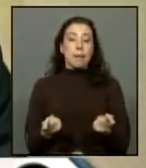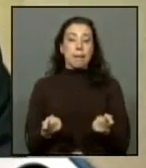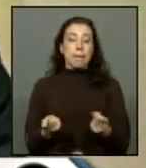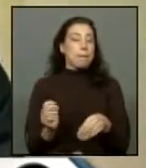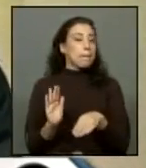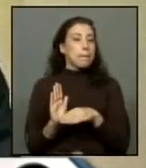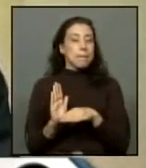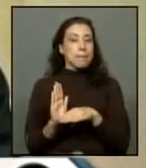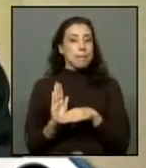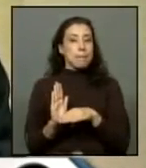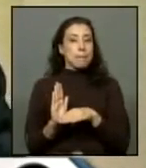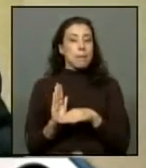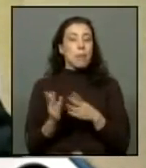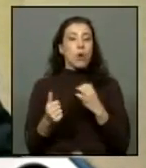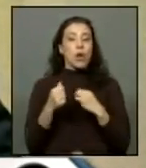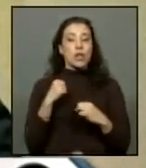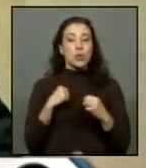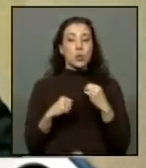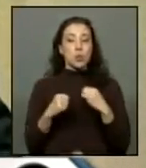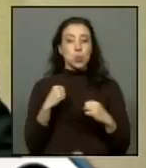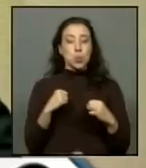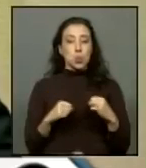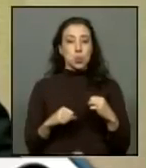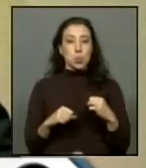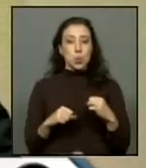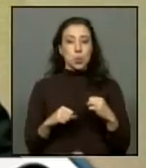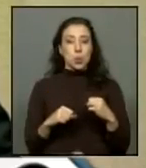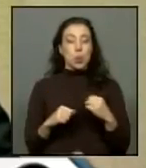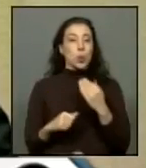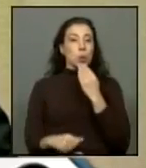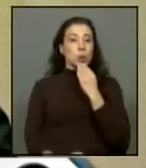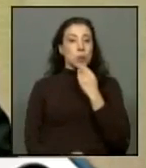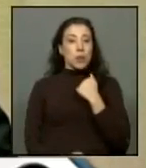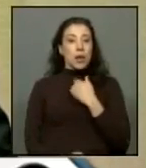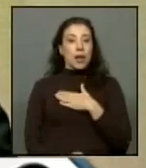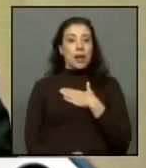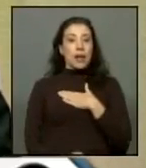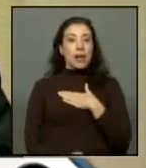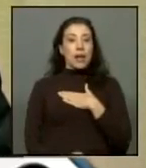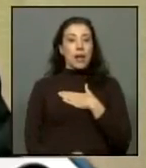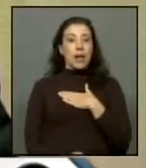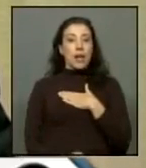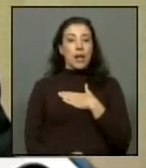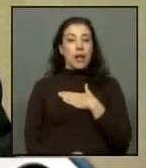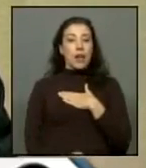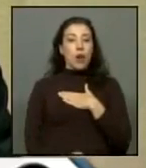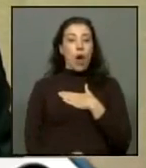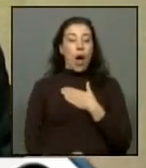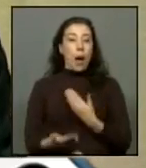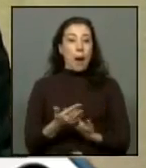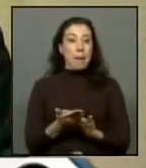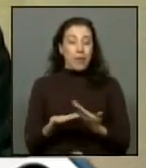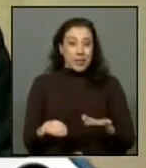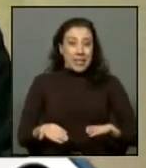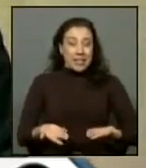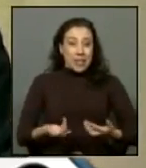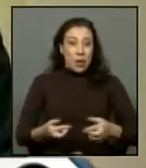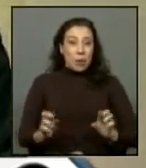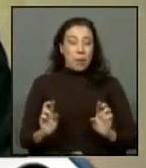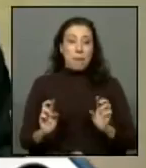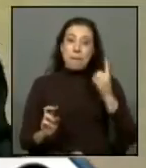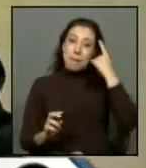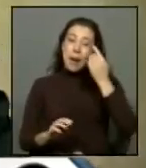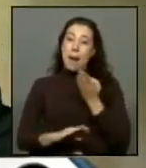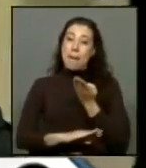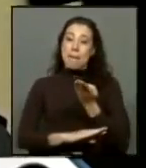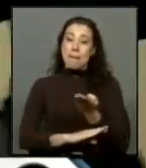mínima por lo que se ha sufrido y al mismo tiempo quisiera ocupar esta instancia y este espacio para